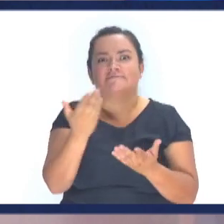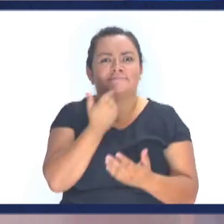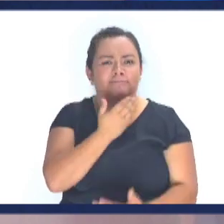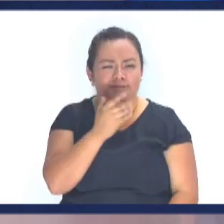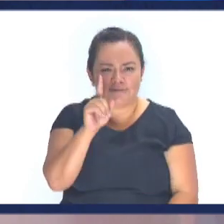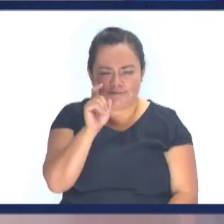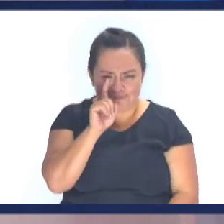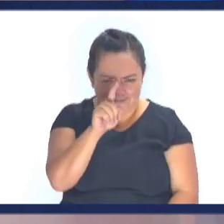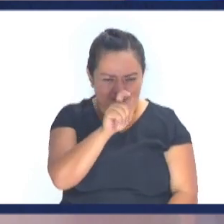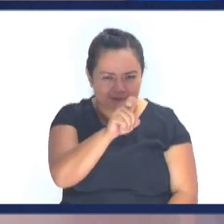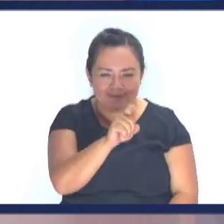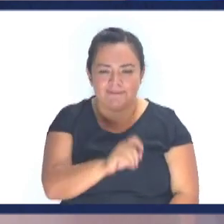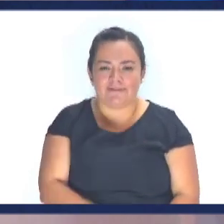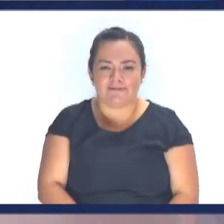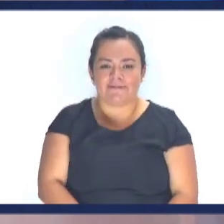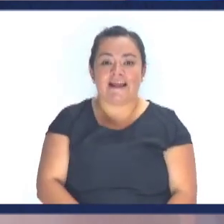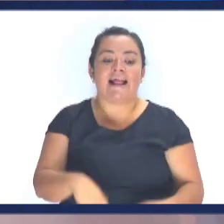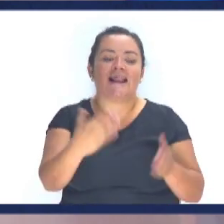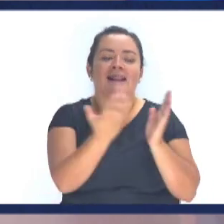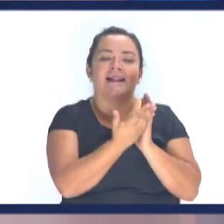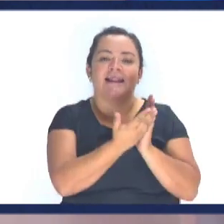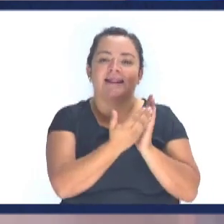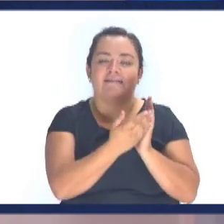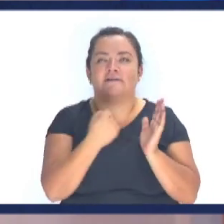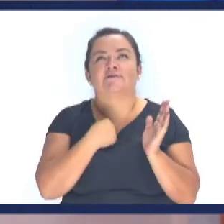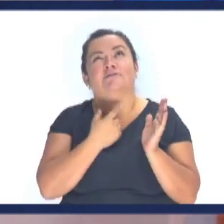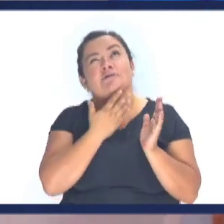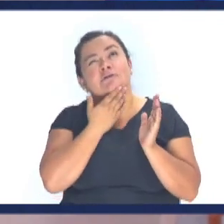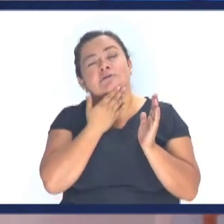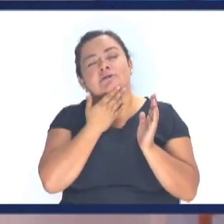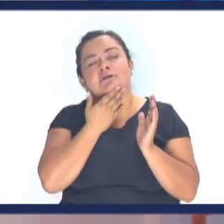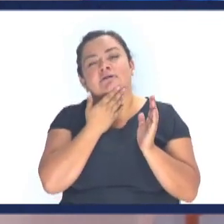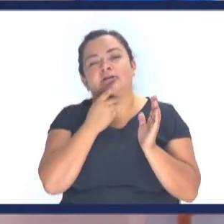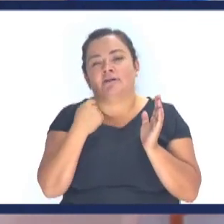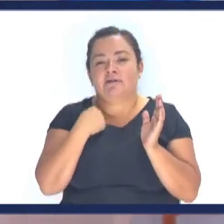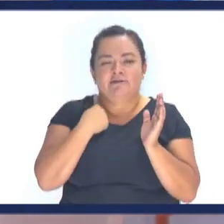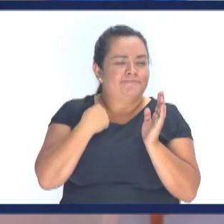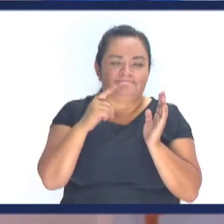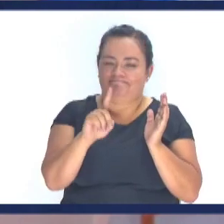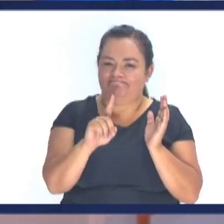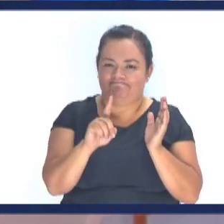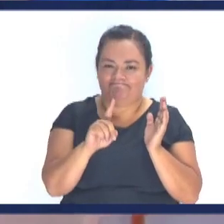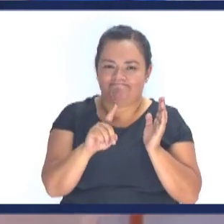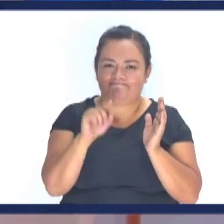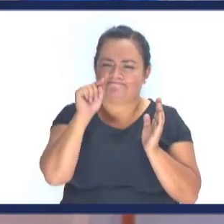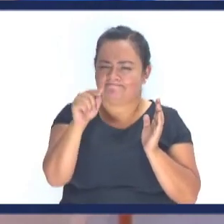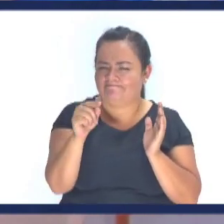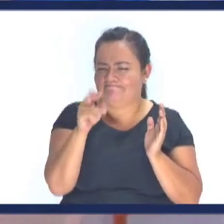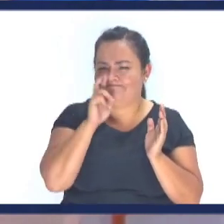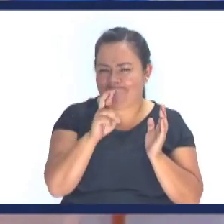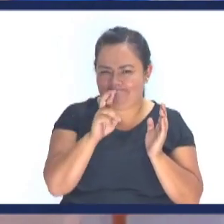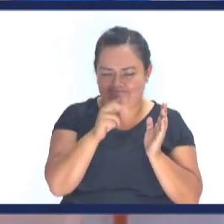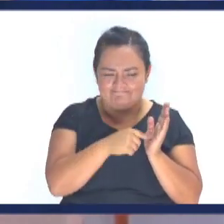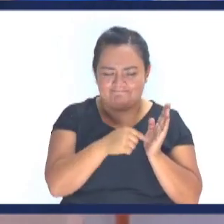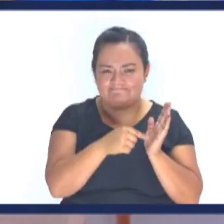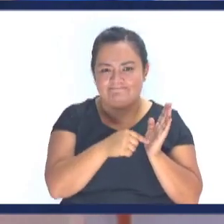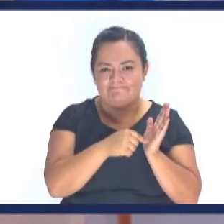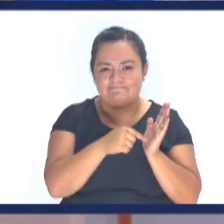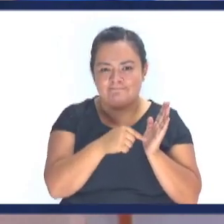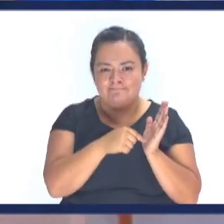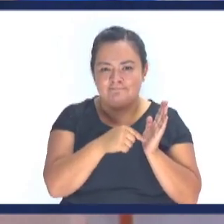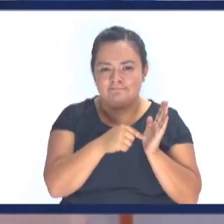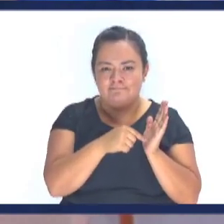Solo contestes estas preguntas En la Biblia Yo no estoy siendo un apologético No, no, no Conteste lo que dice la Biblia